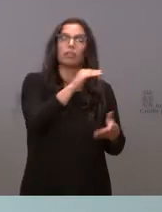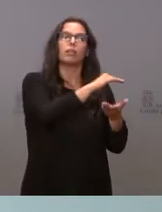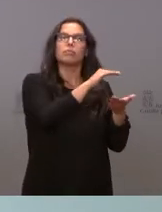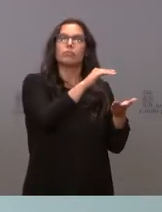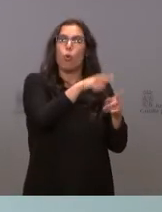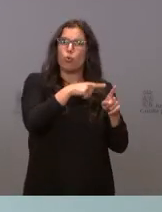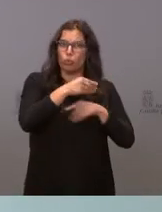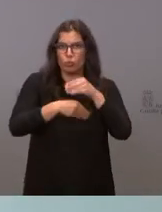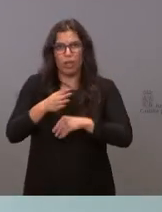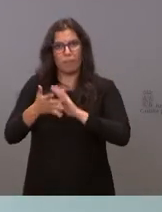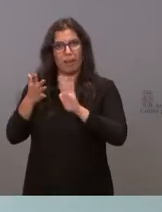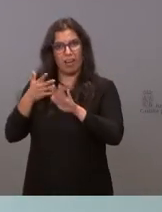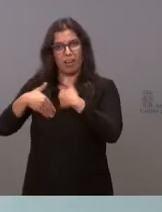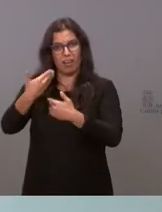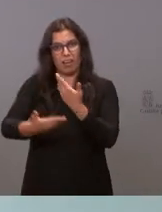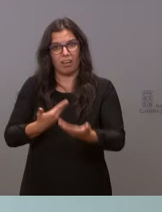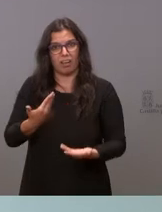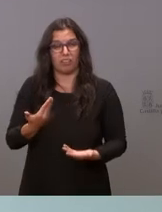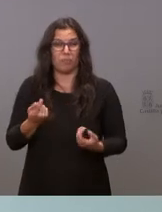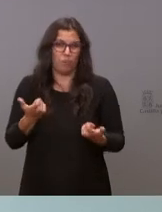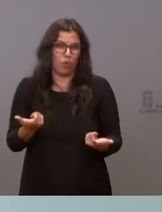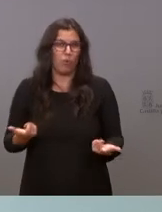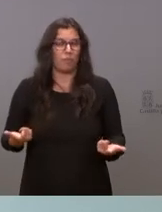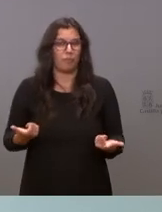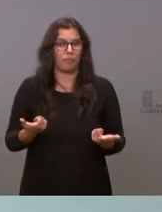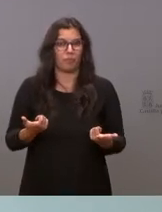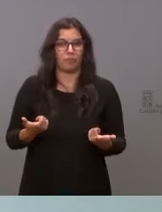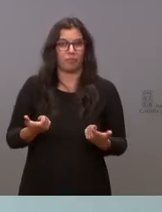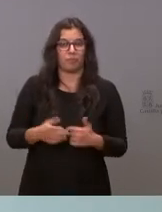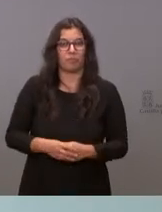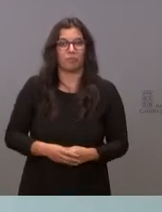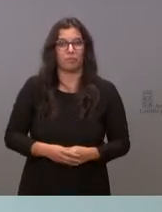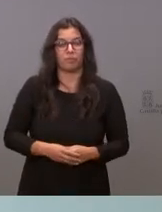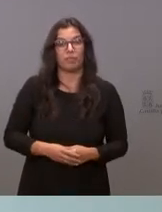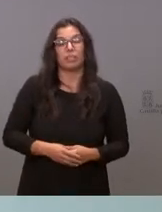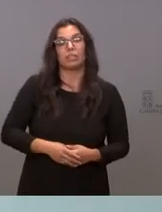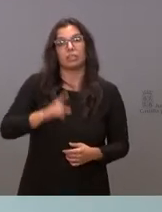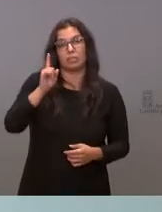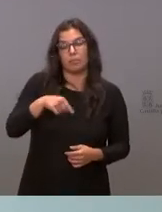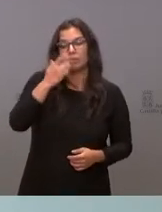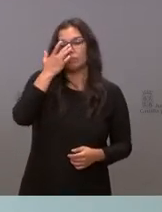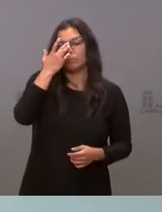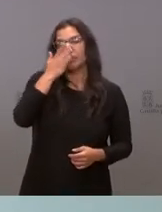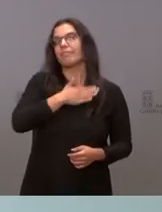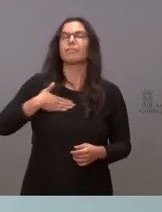corríjame si me equivoco, para poder agilizar un poquito ese ritmo de vacunación? Y por otra parte, quería preguntarle sobre el